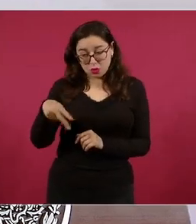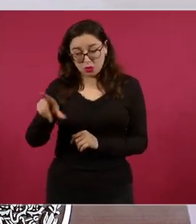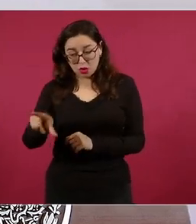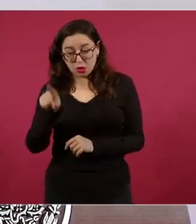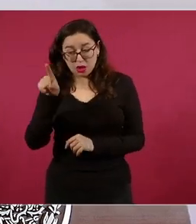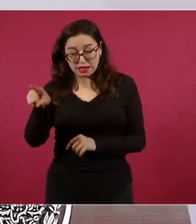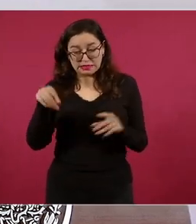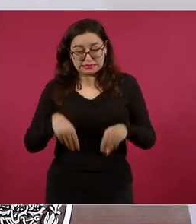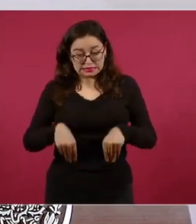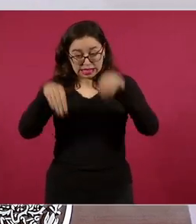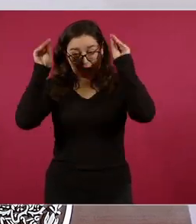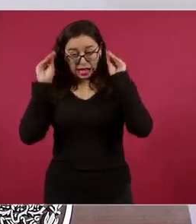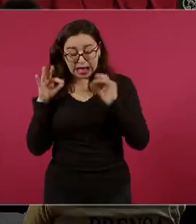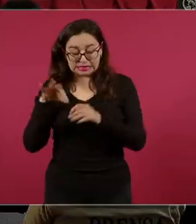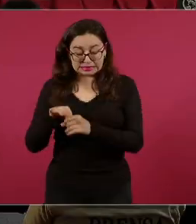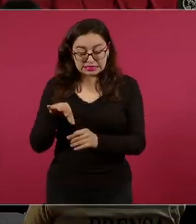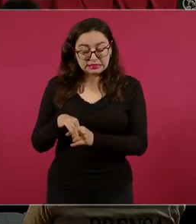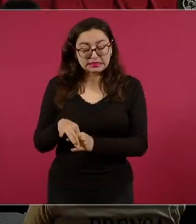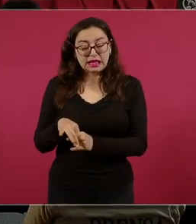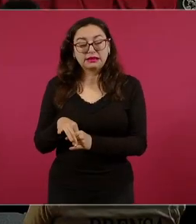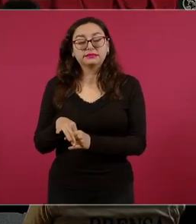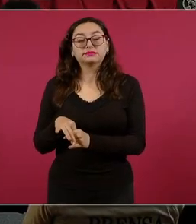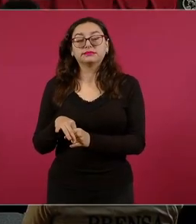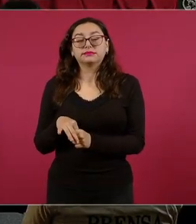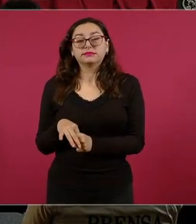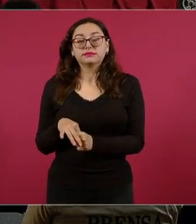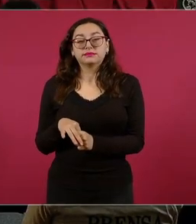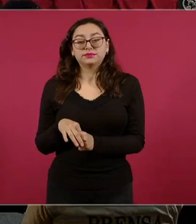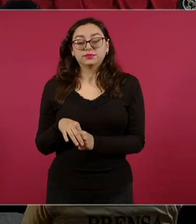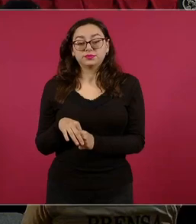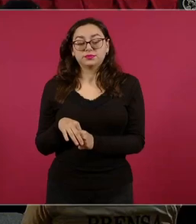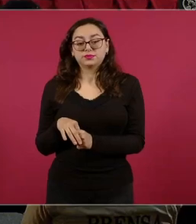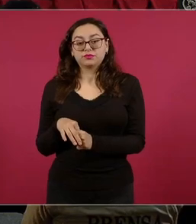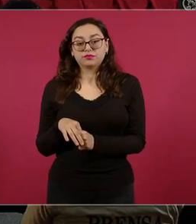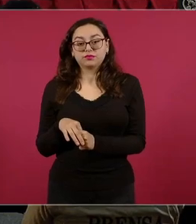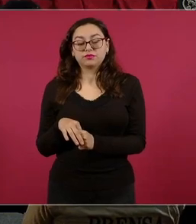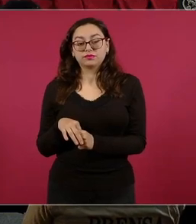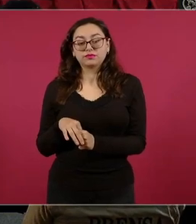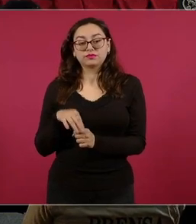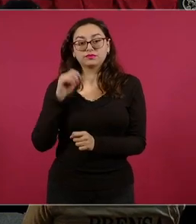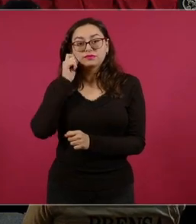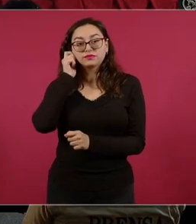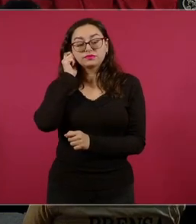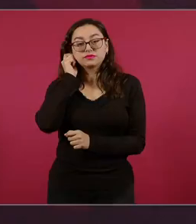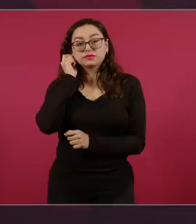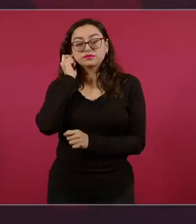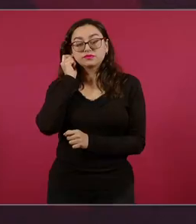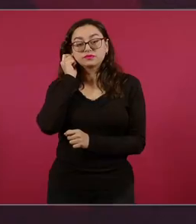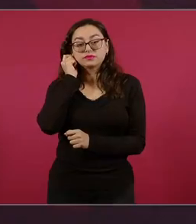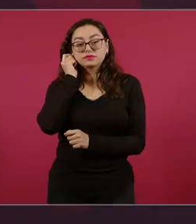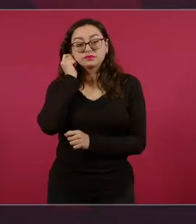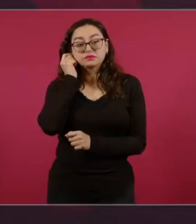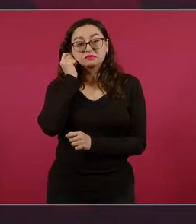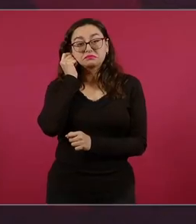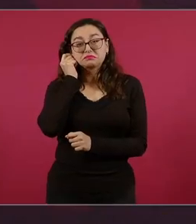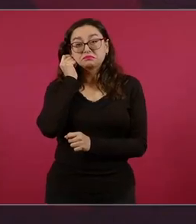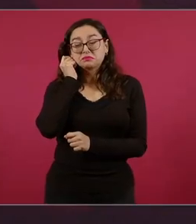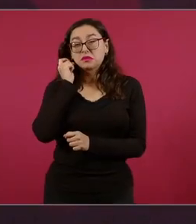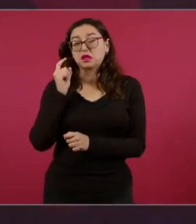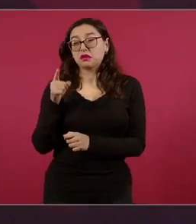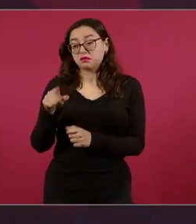en donde estaban inscritos en ese entonces